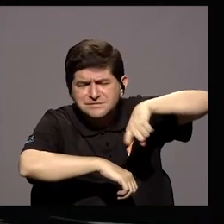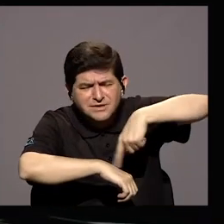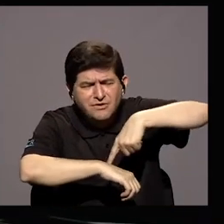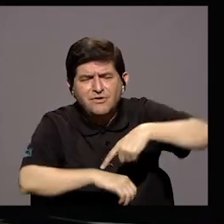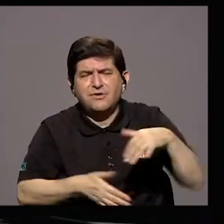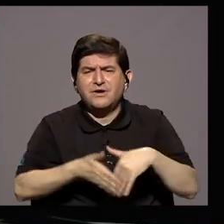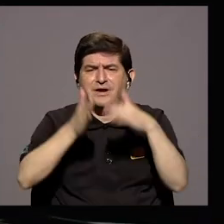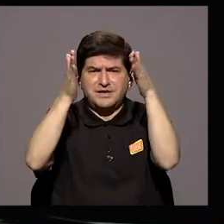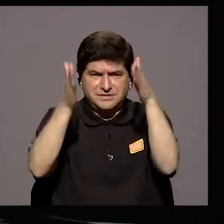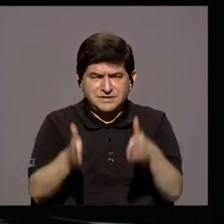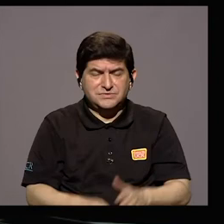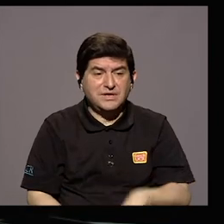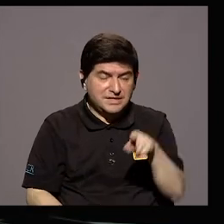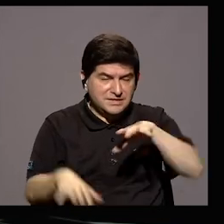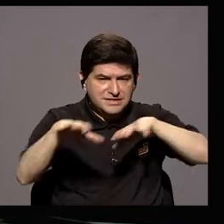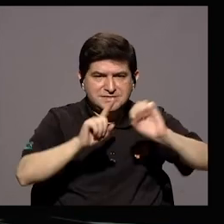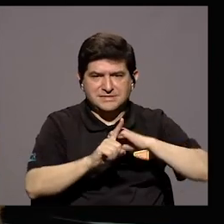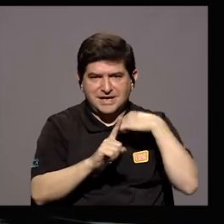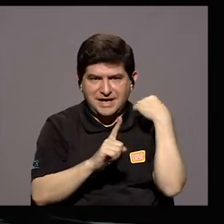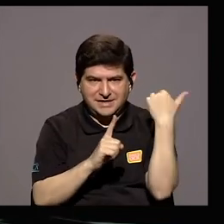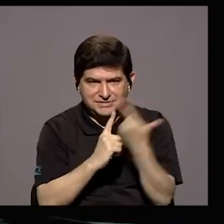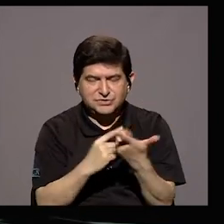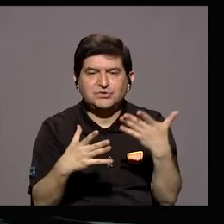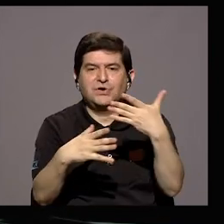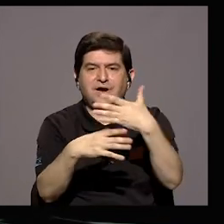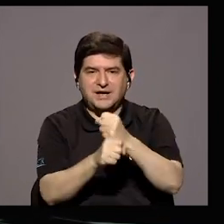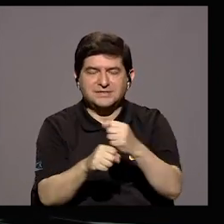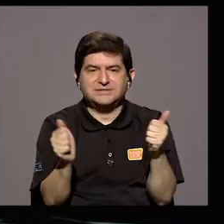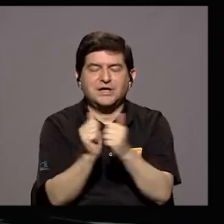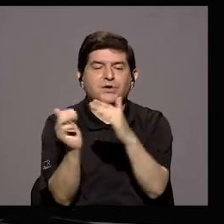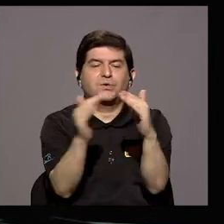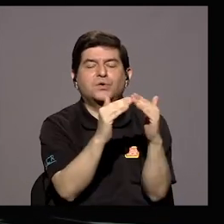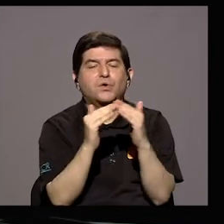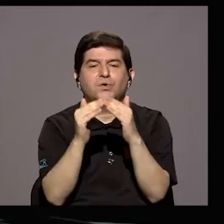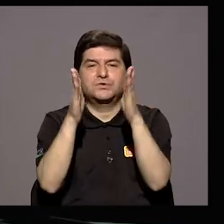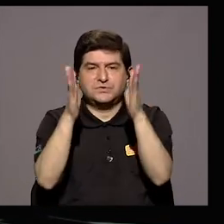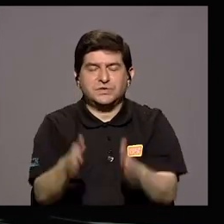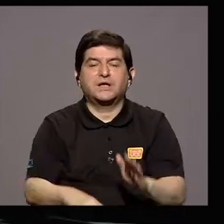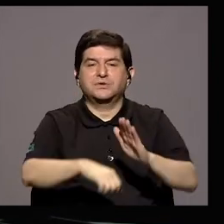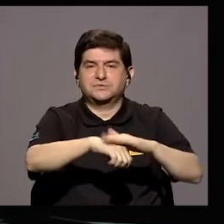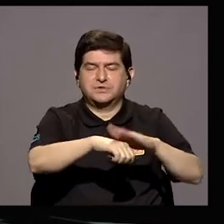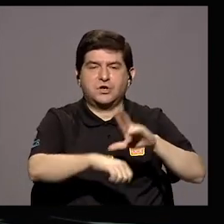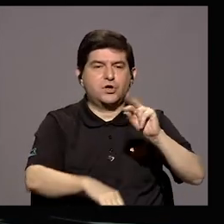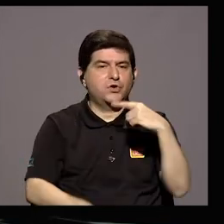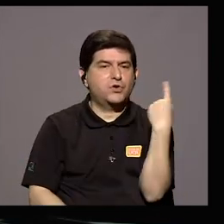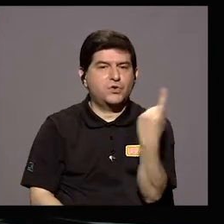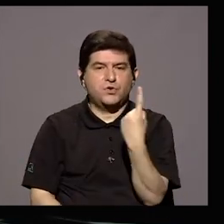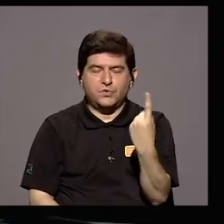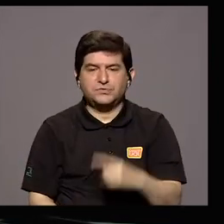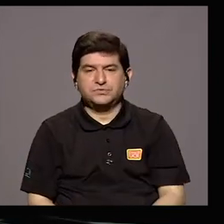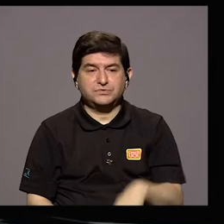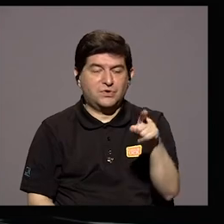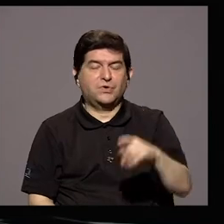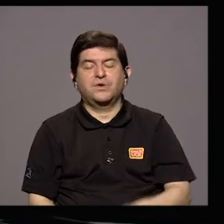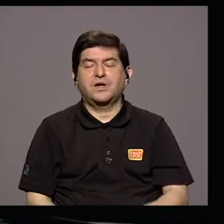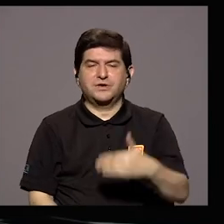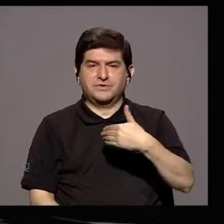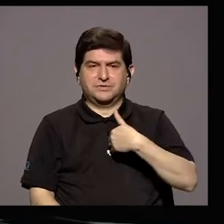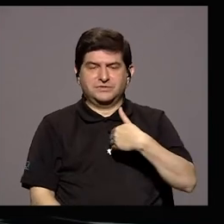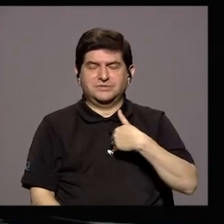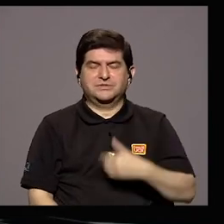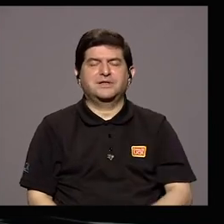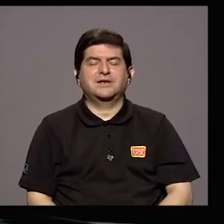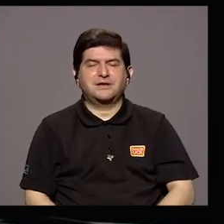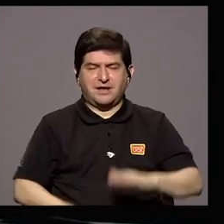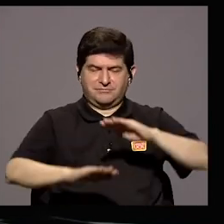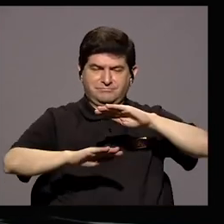De horas Que Estudiantes Desde Esa Acción Social Hacen Con La Ciudadanía Y Que Les Permite No Solamente Realizarse